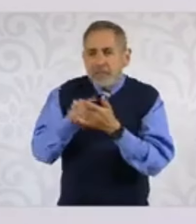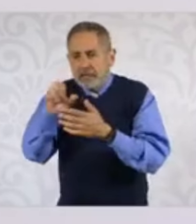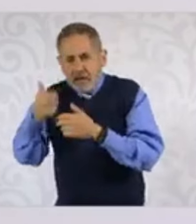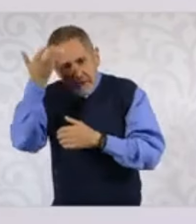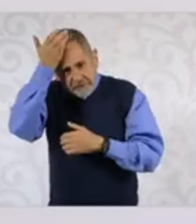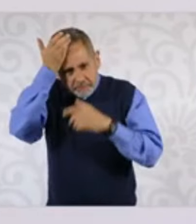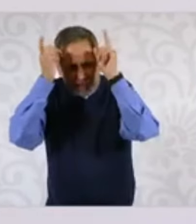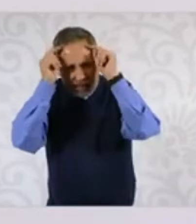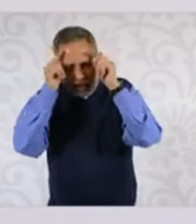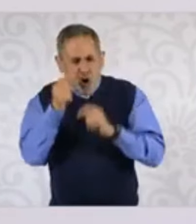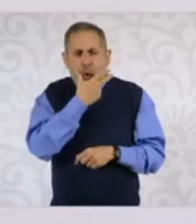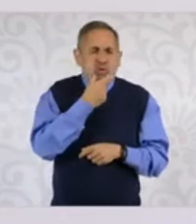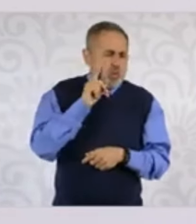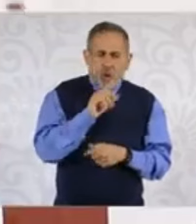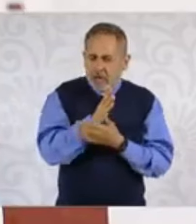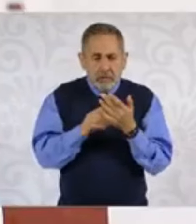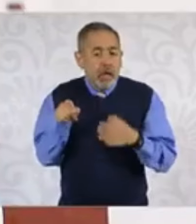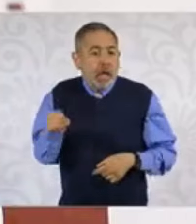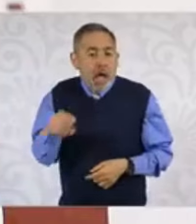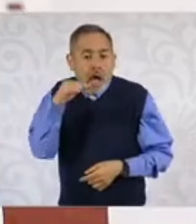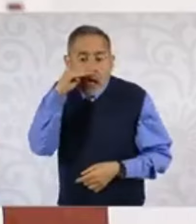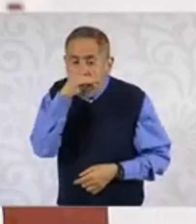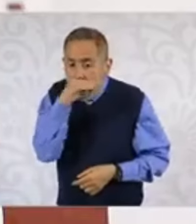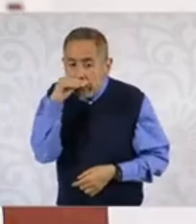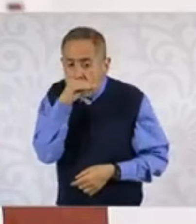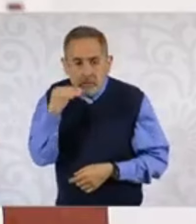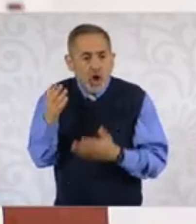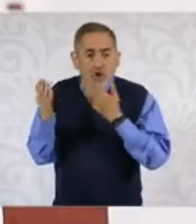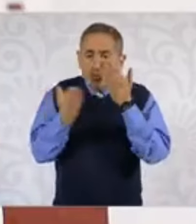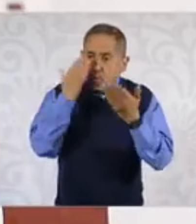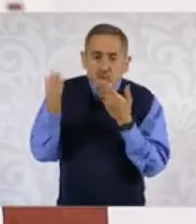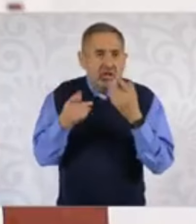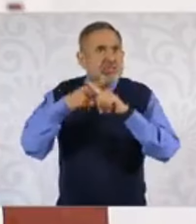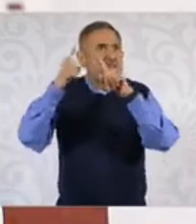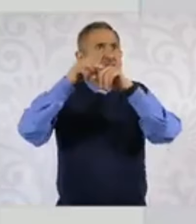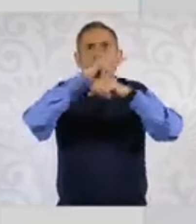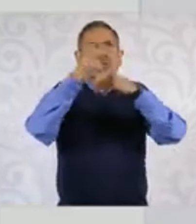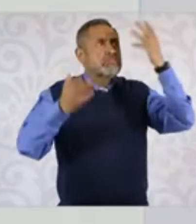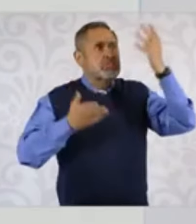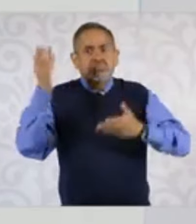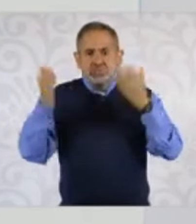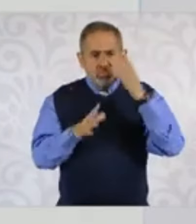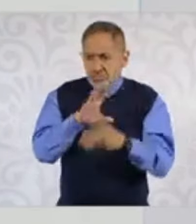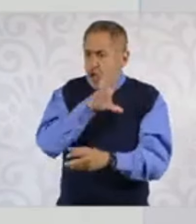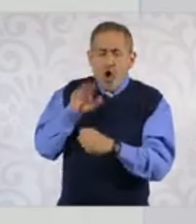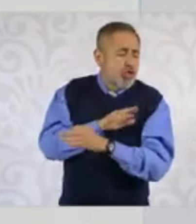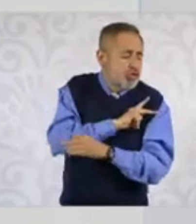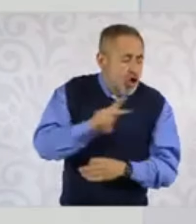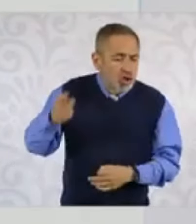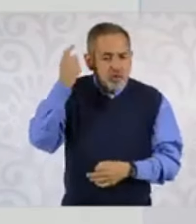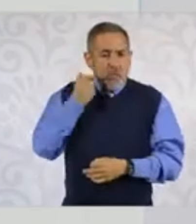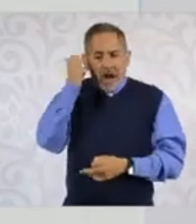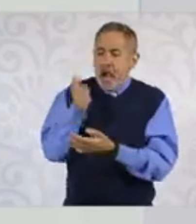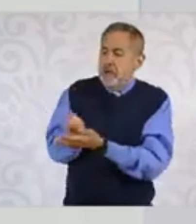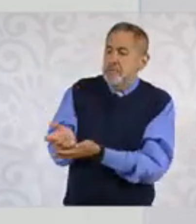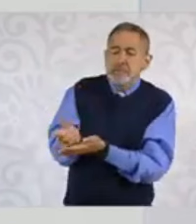noviembre, sin especular alguna fecha. No es como la pensión ISTE que les dice que es la segunda semana del mes, ¿sí? Entonces es